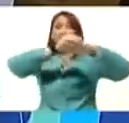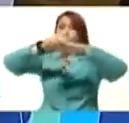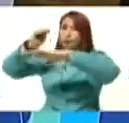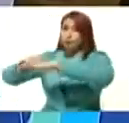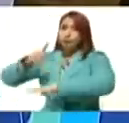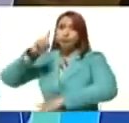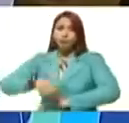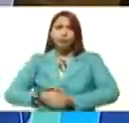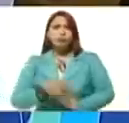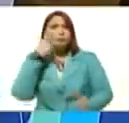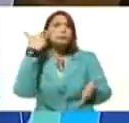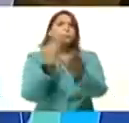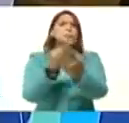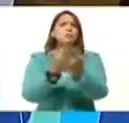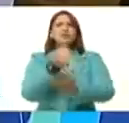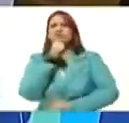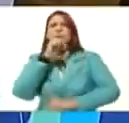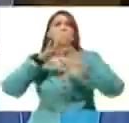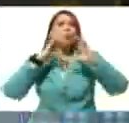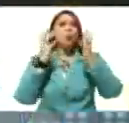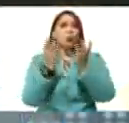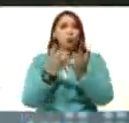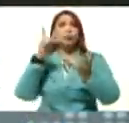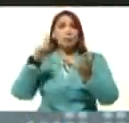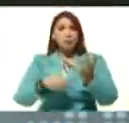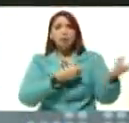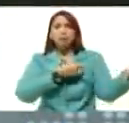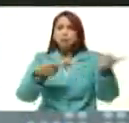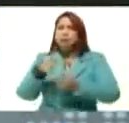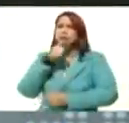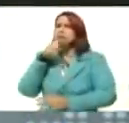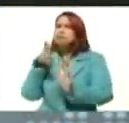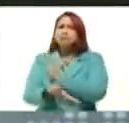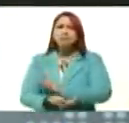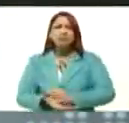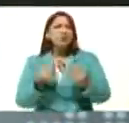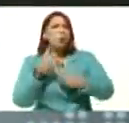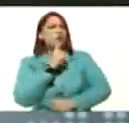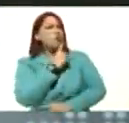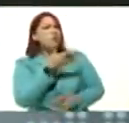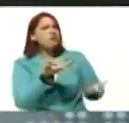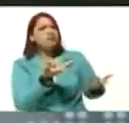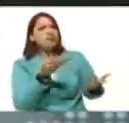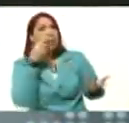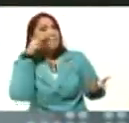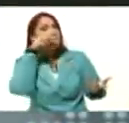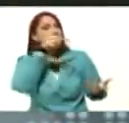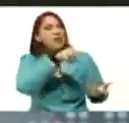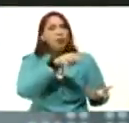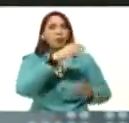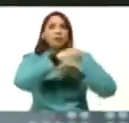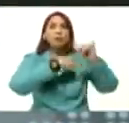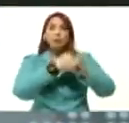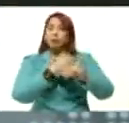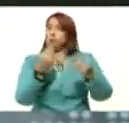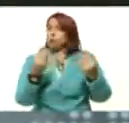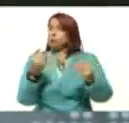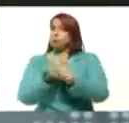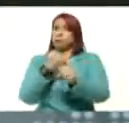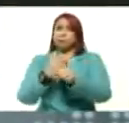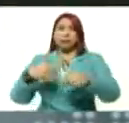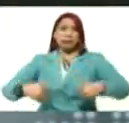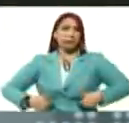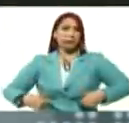a los testigos del mundo, a los invitados, ¿cómo es que los llaman? A los veedores internacionales. Mucho trabajo, pues.